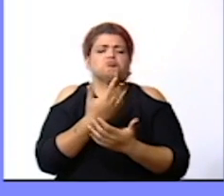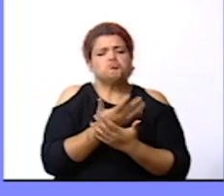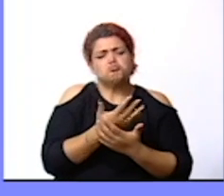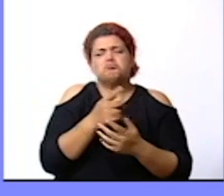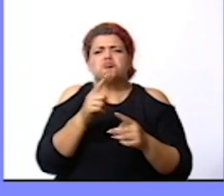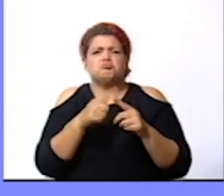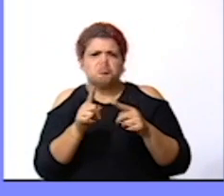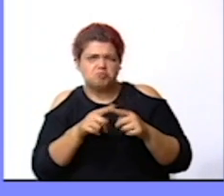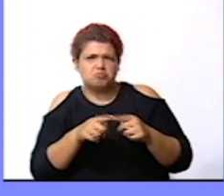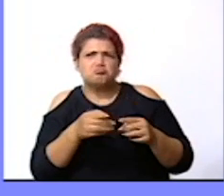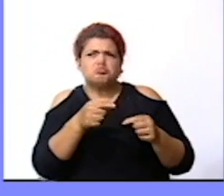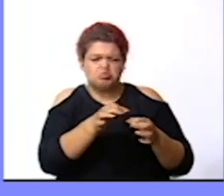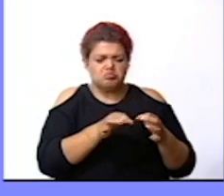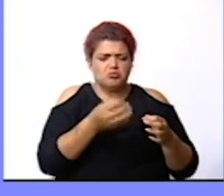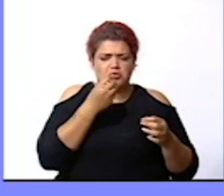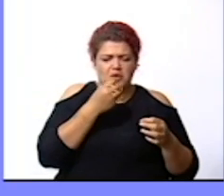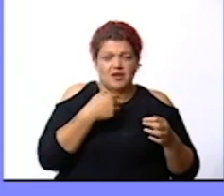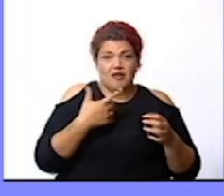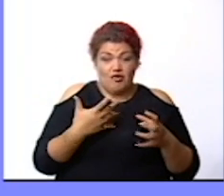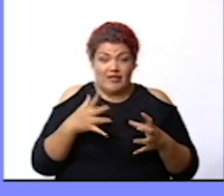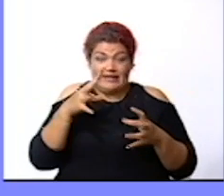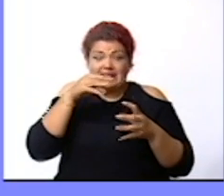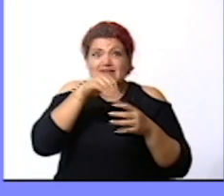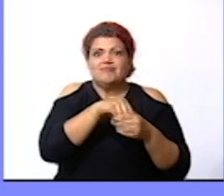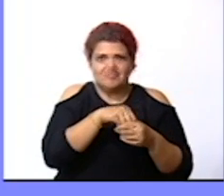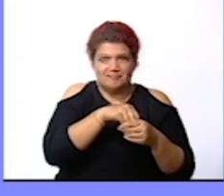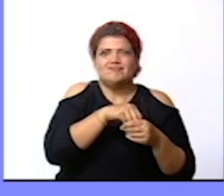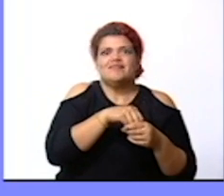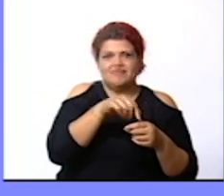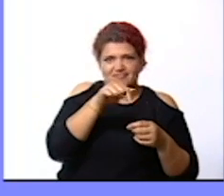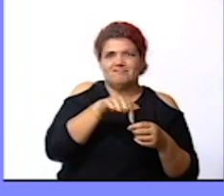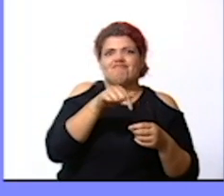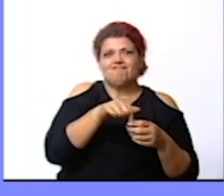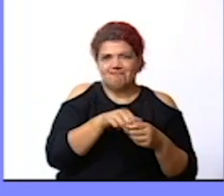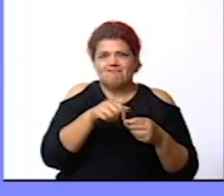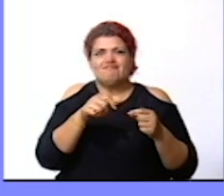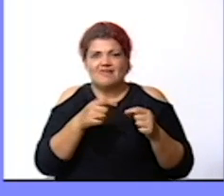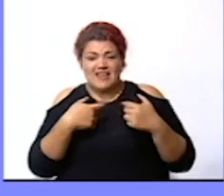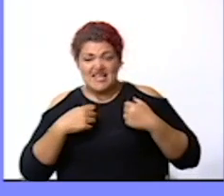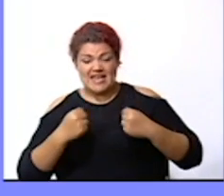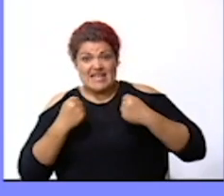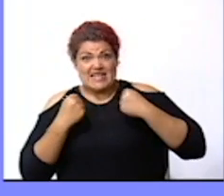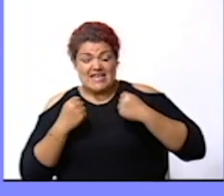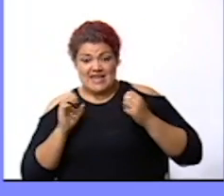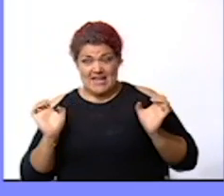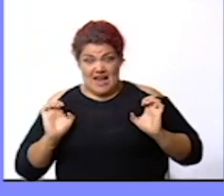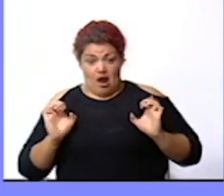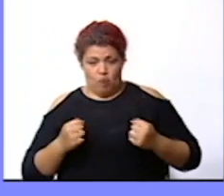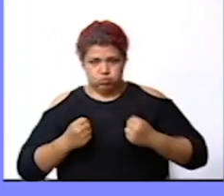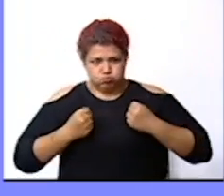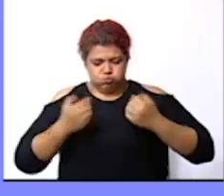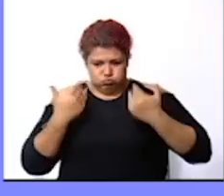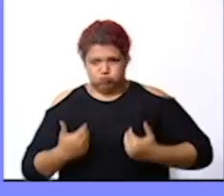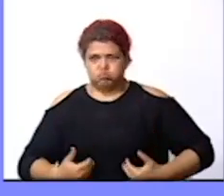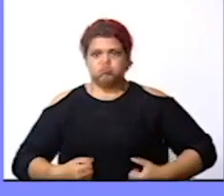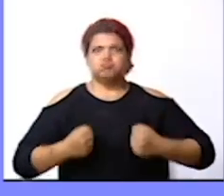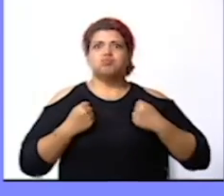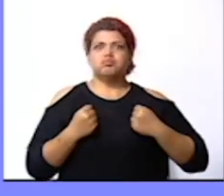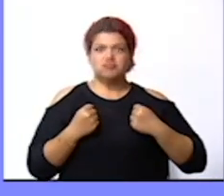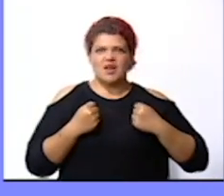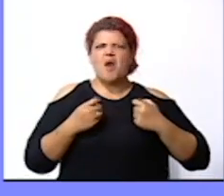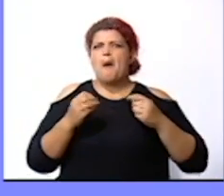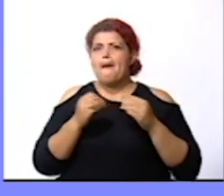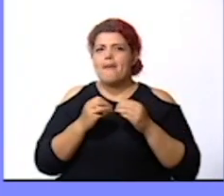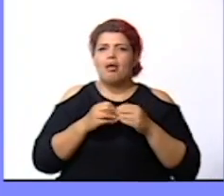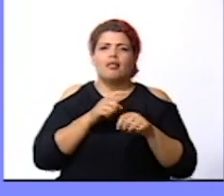utilidad a tu dieta las tienes que agregar de energía tu cuerpo llenarán y por